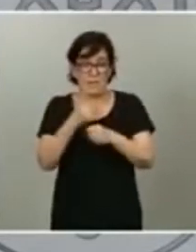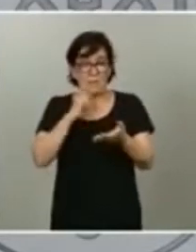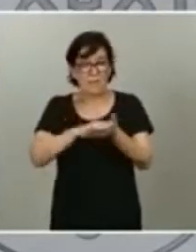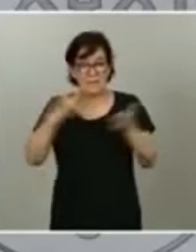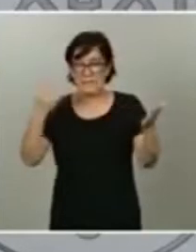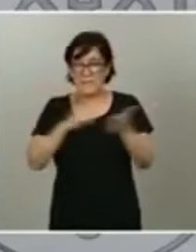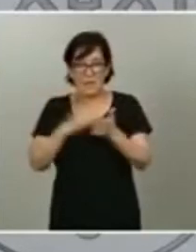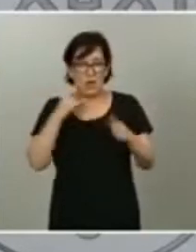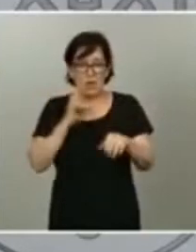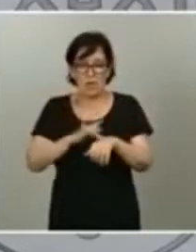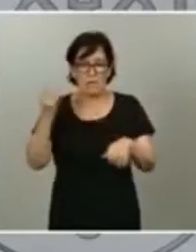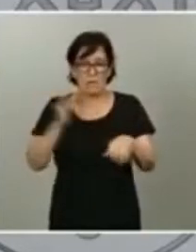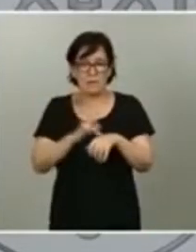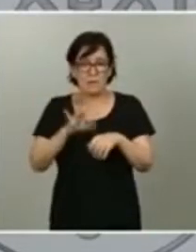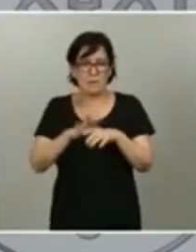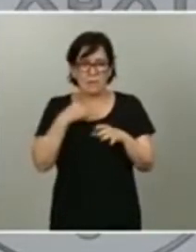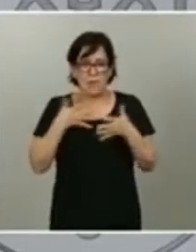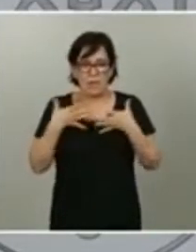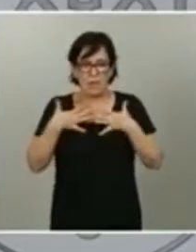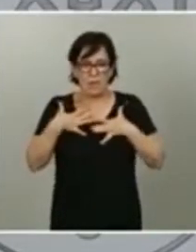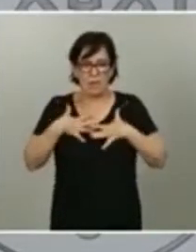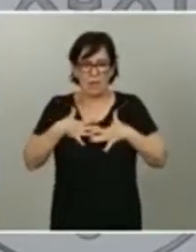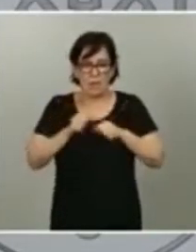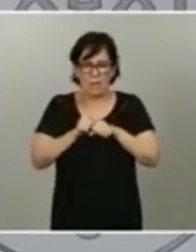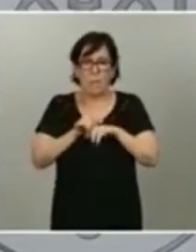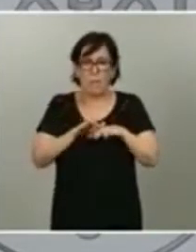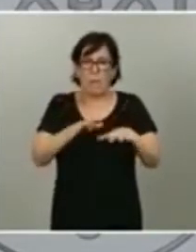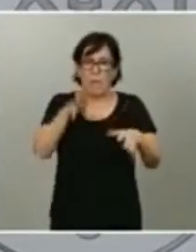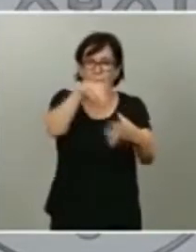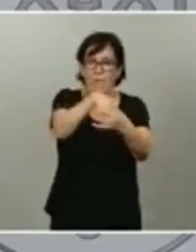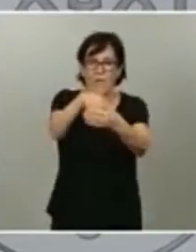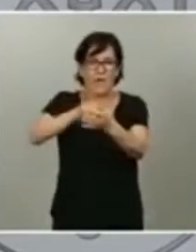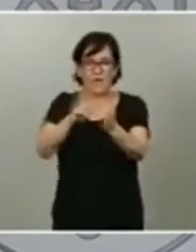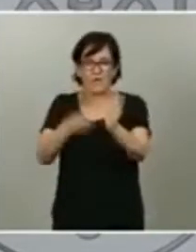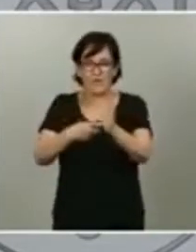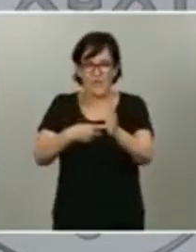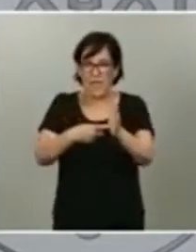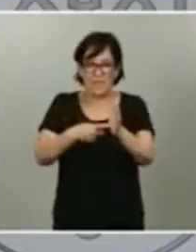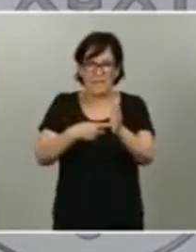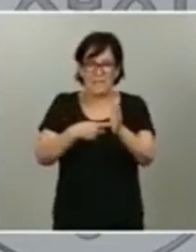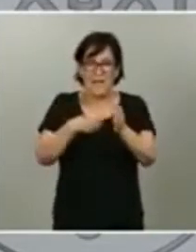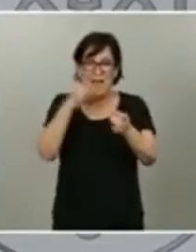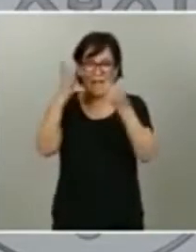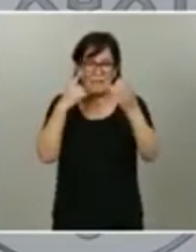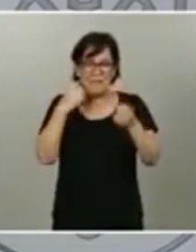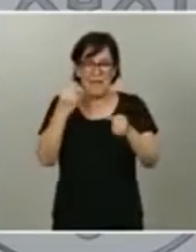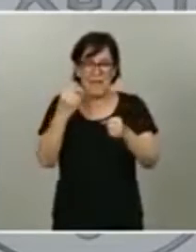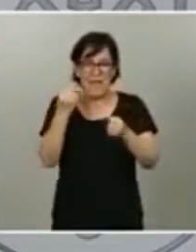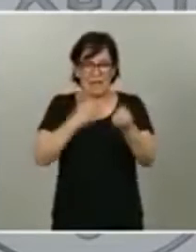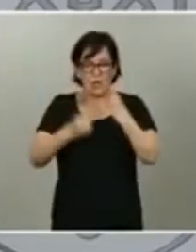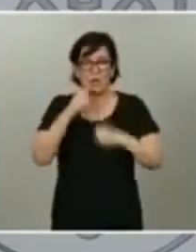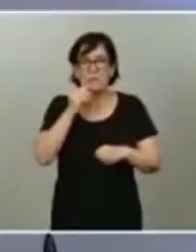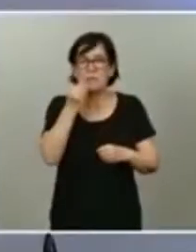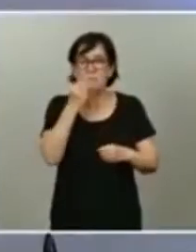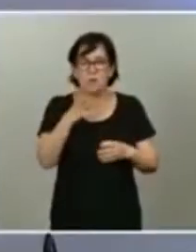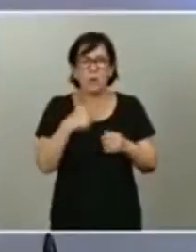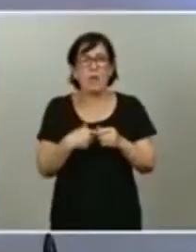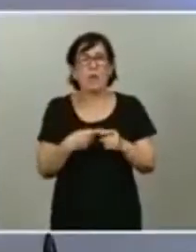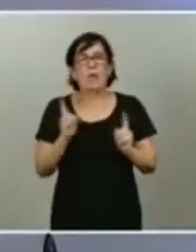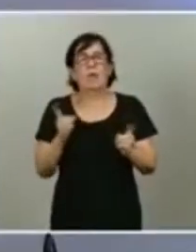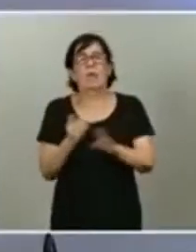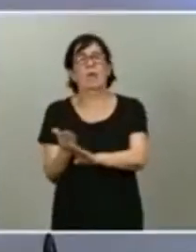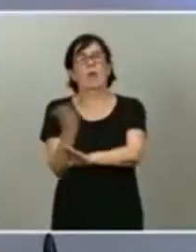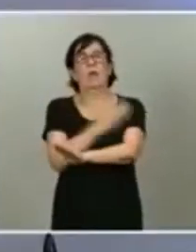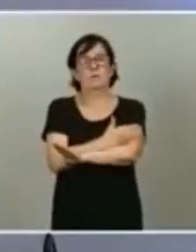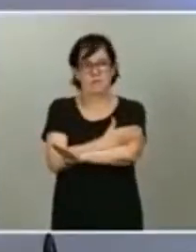van a impregnar están impregnando la totalidad de la actividad económica y es bueno anticiparse a que realmente